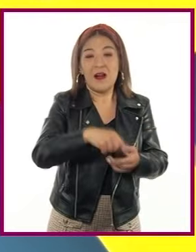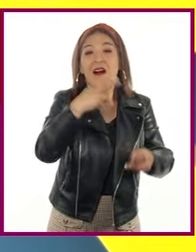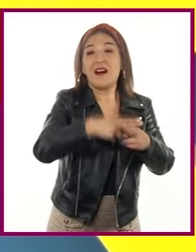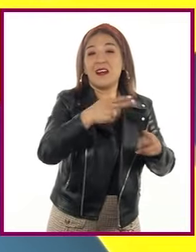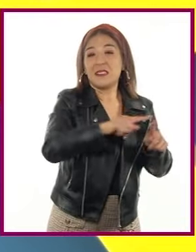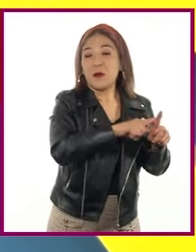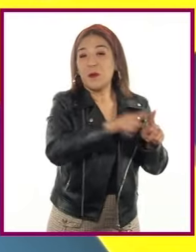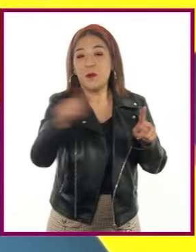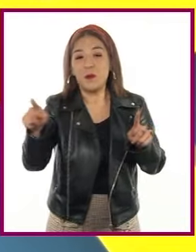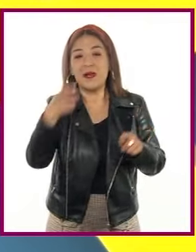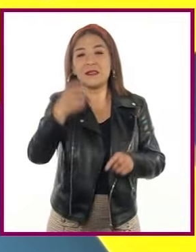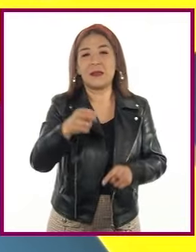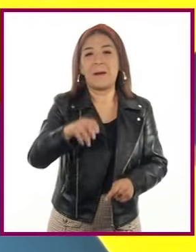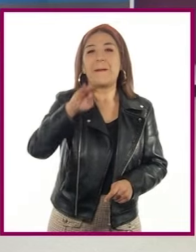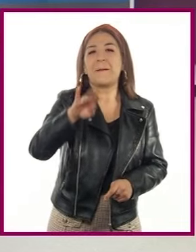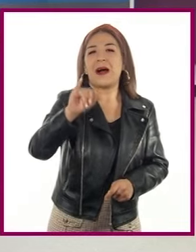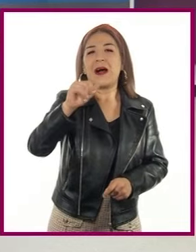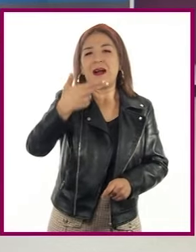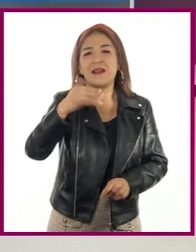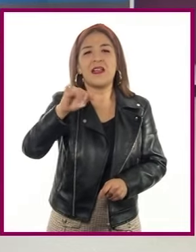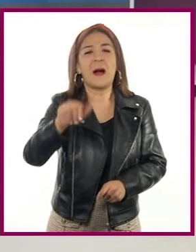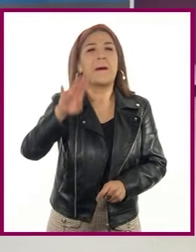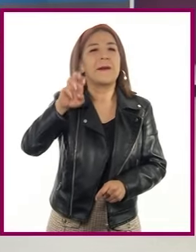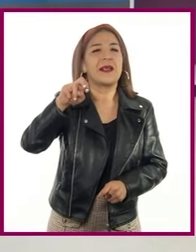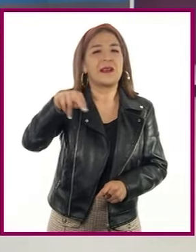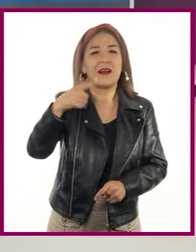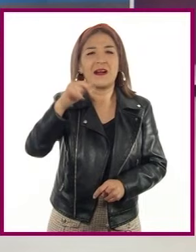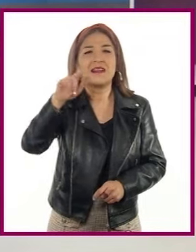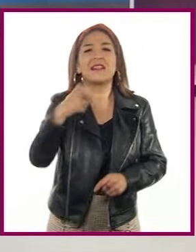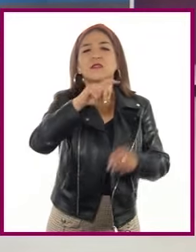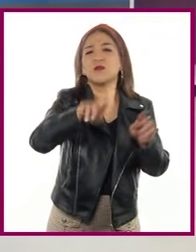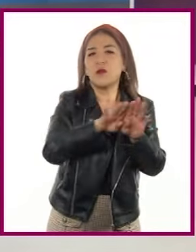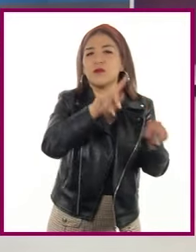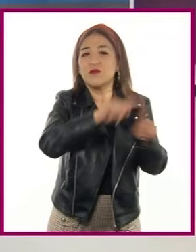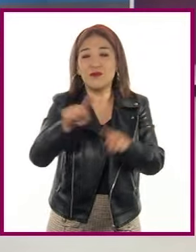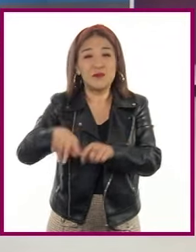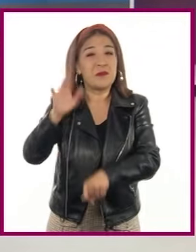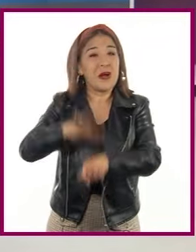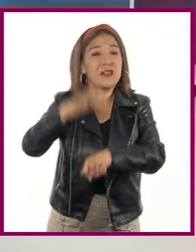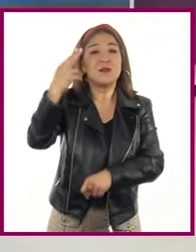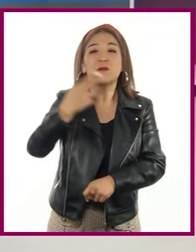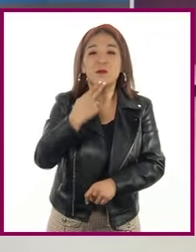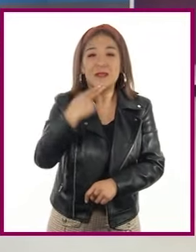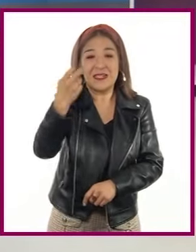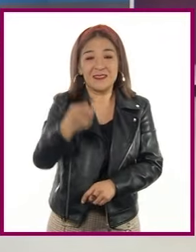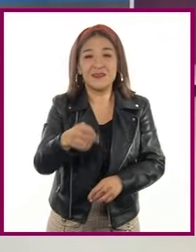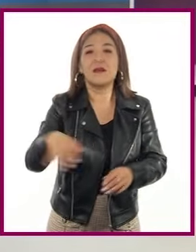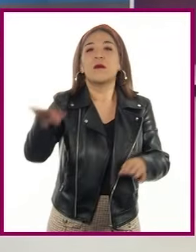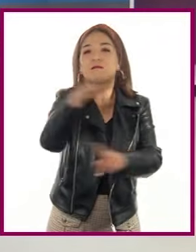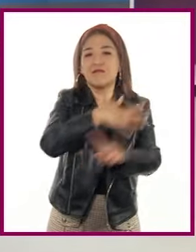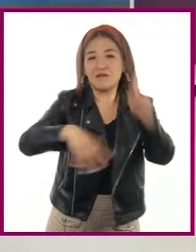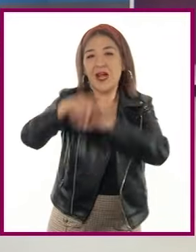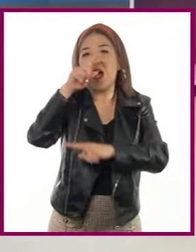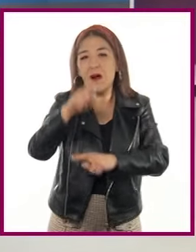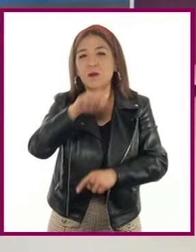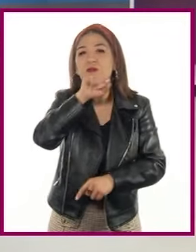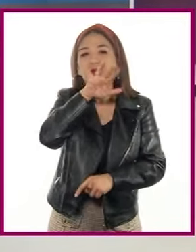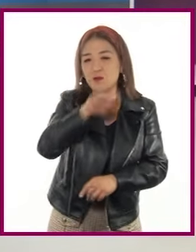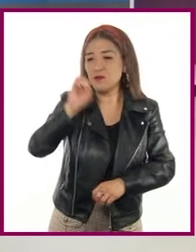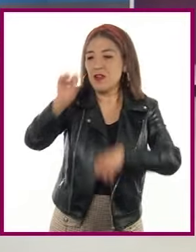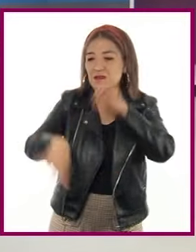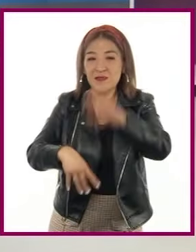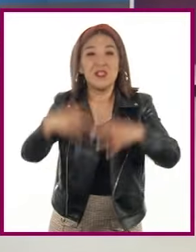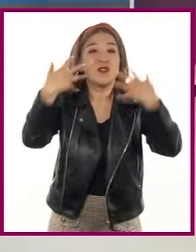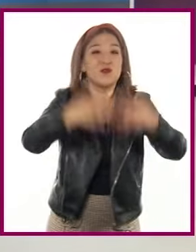desembocadura en la Bahía de Bengala. Sin embargo, el uso excesivo y la contaminación por aguas residuales y desechos